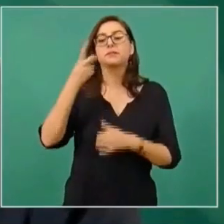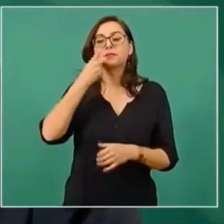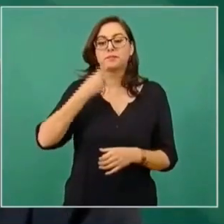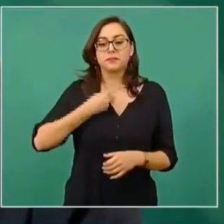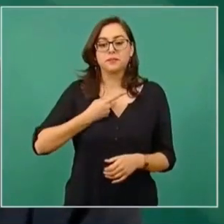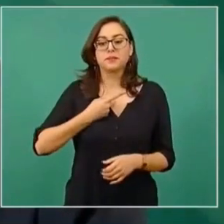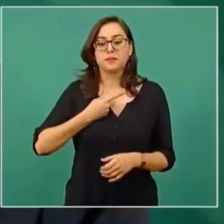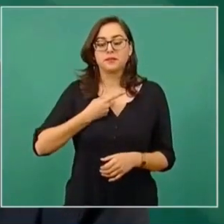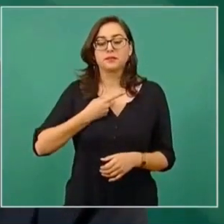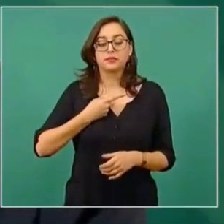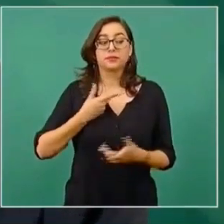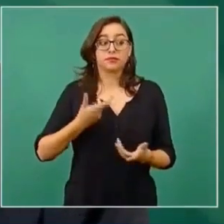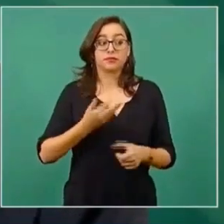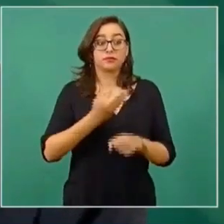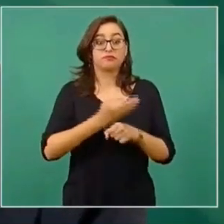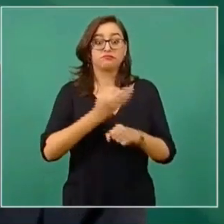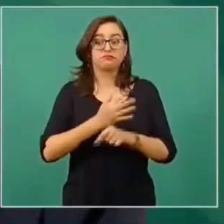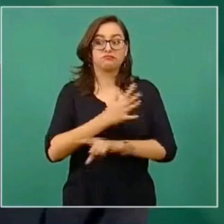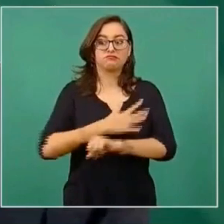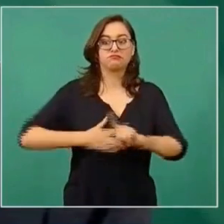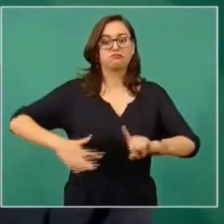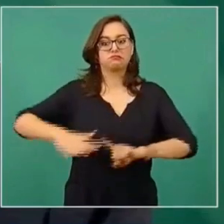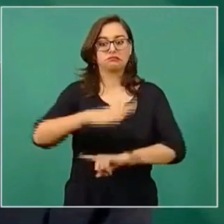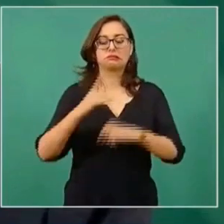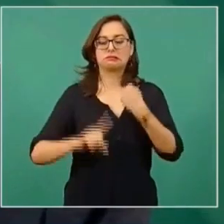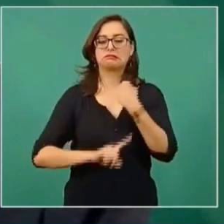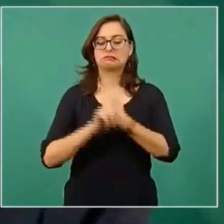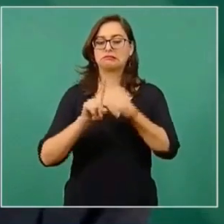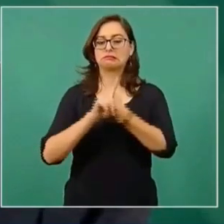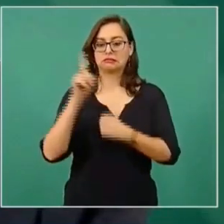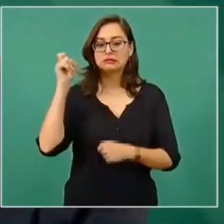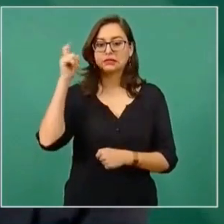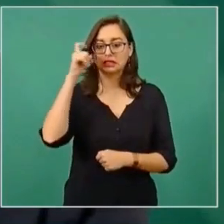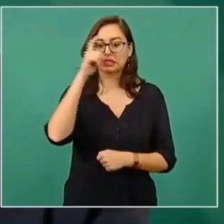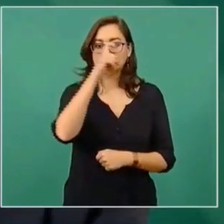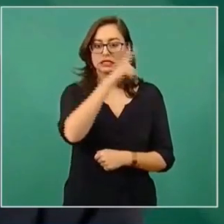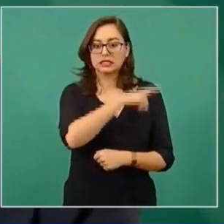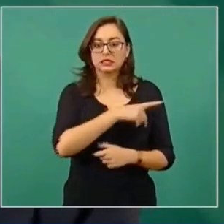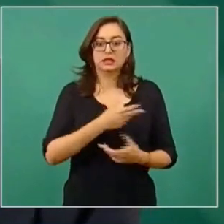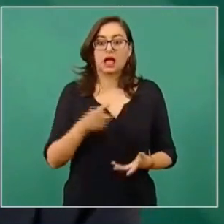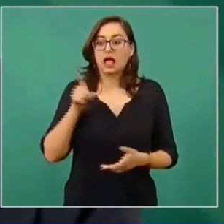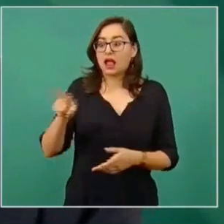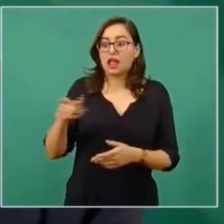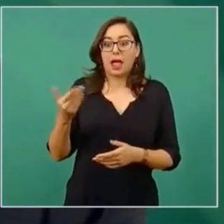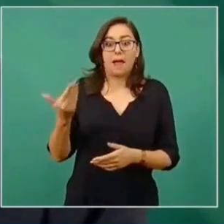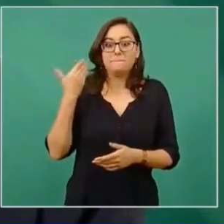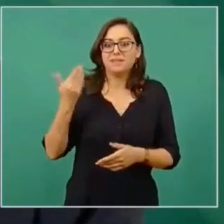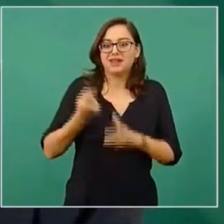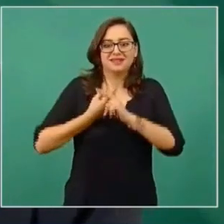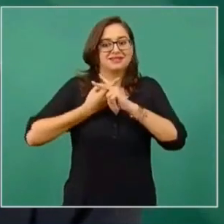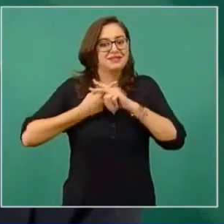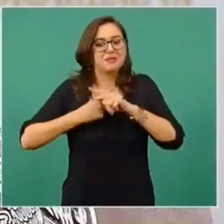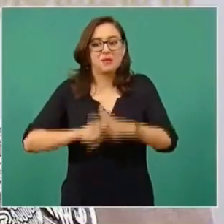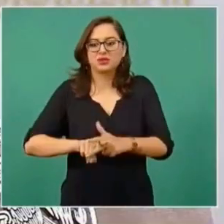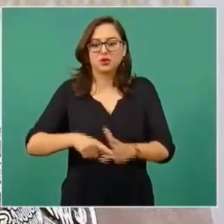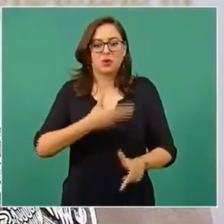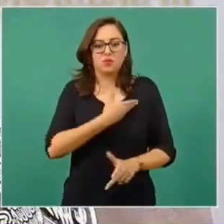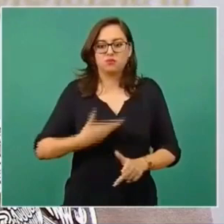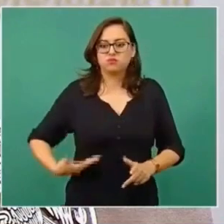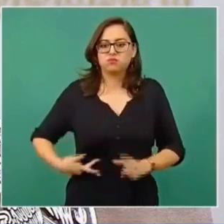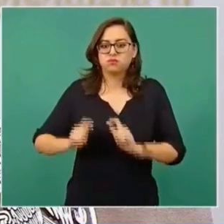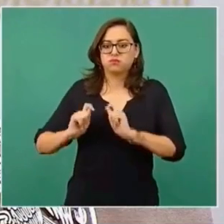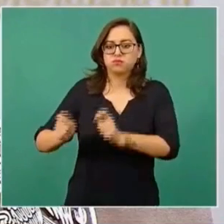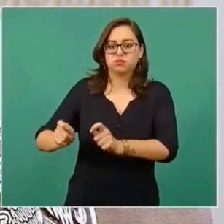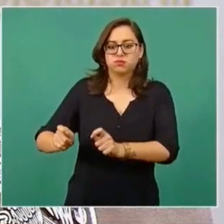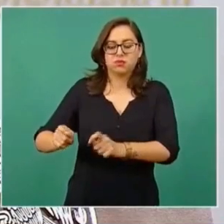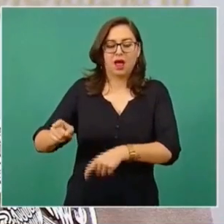que están atravesando por una situación difícil, acaba de llegar, no hace mucho, hay